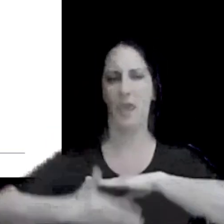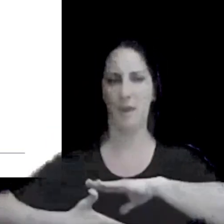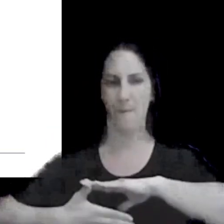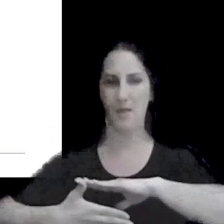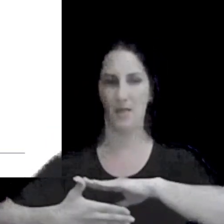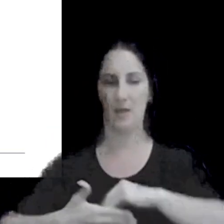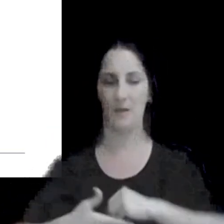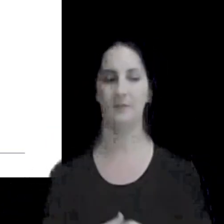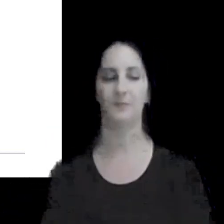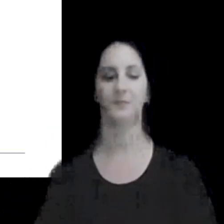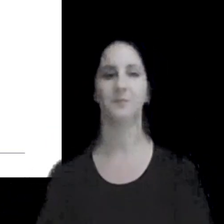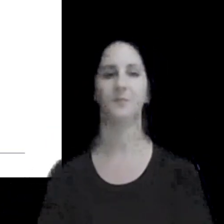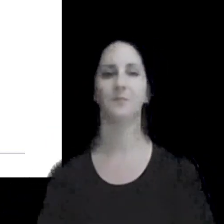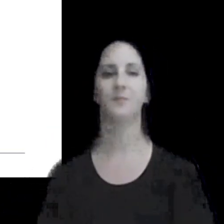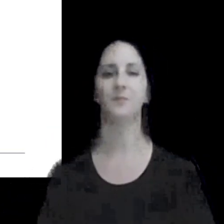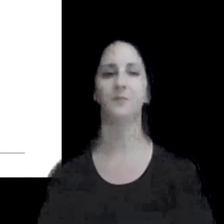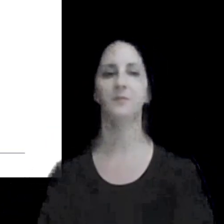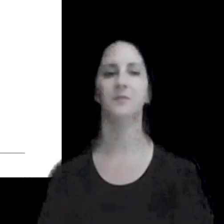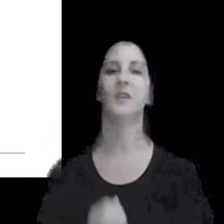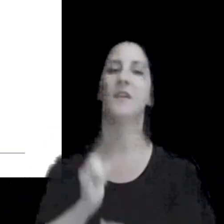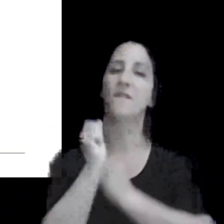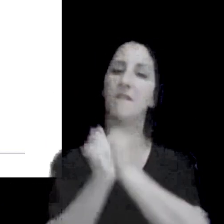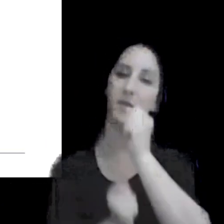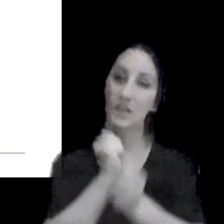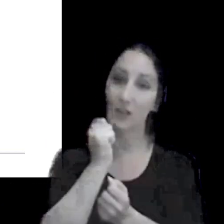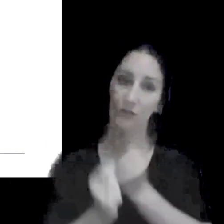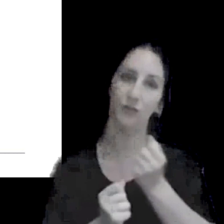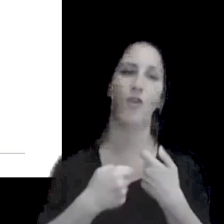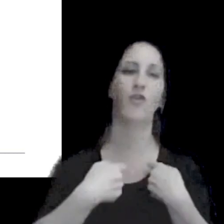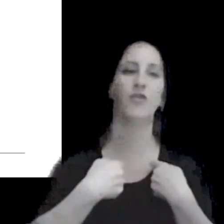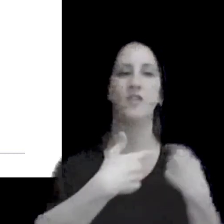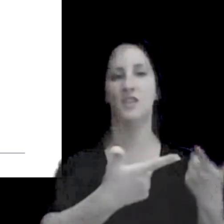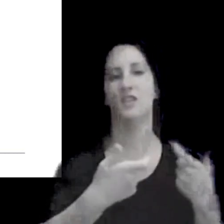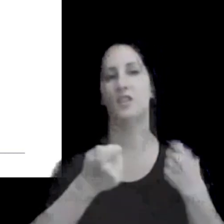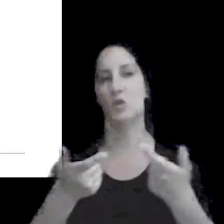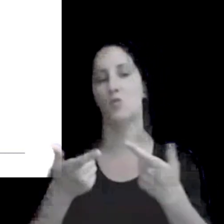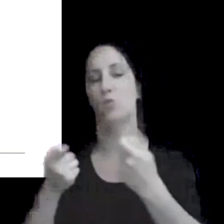fabricación distribución sin embargo